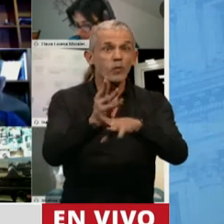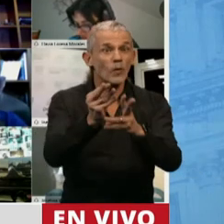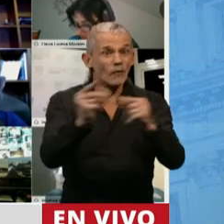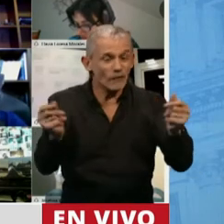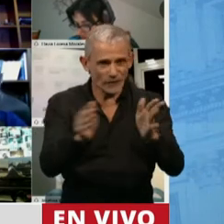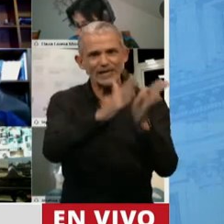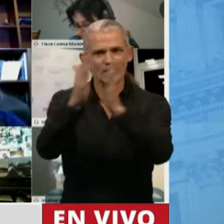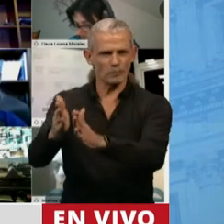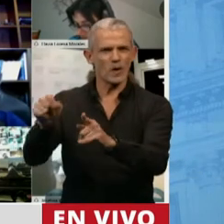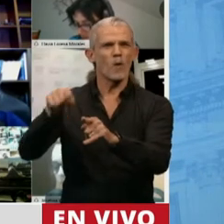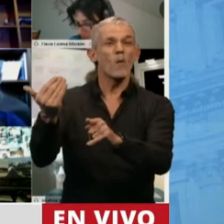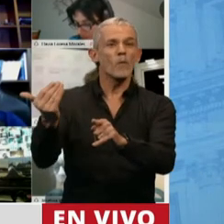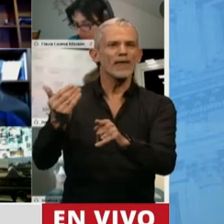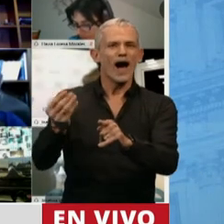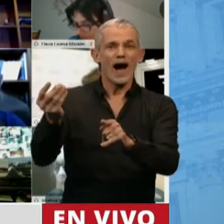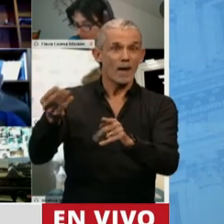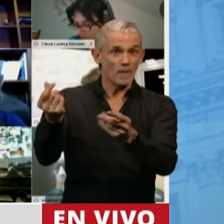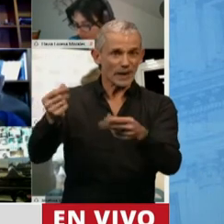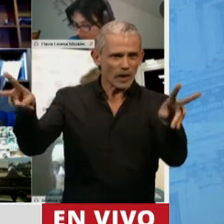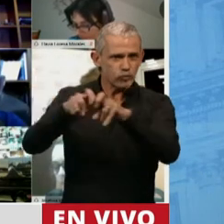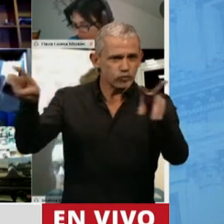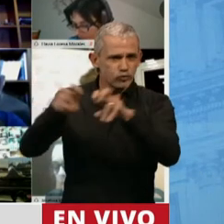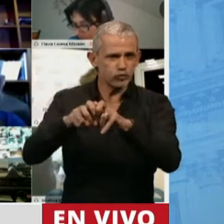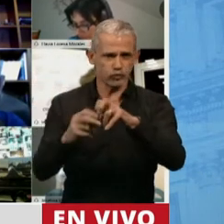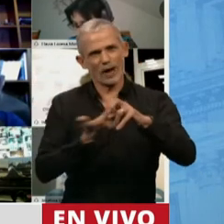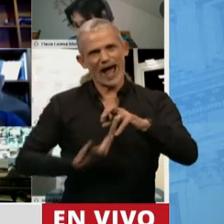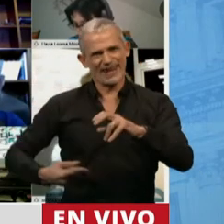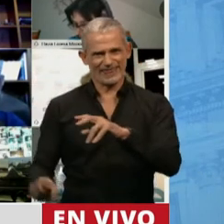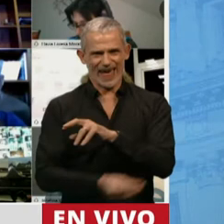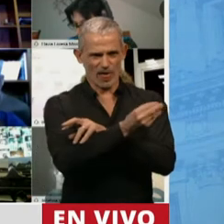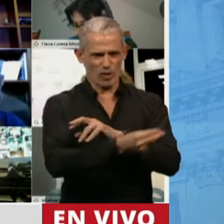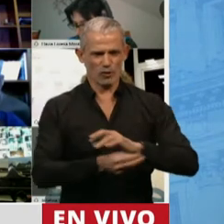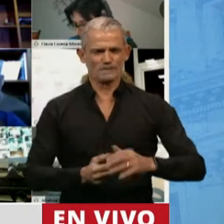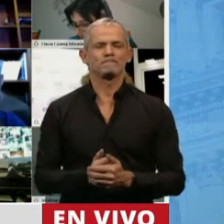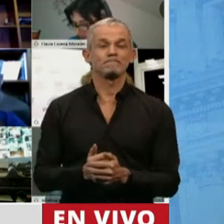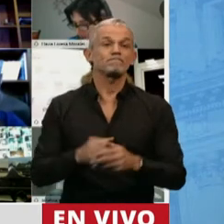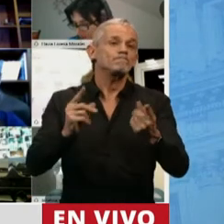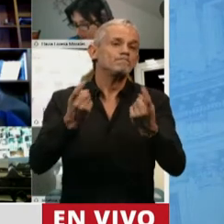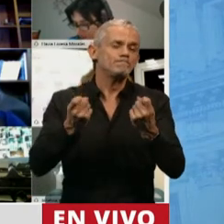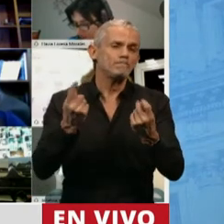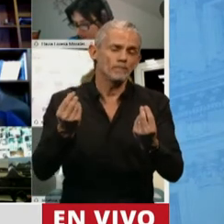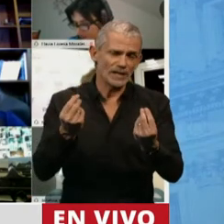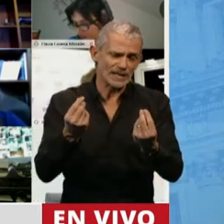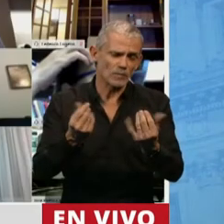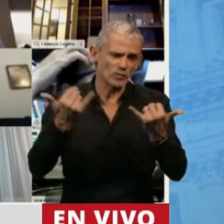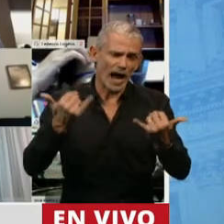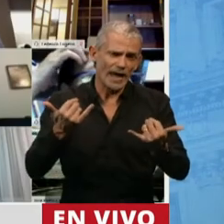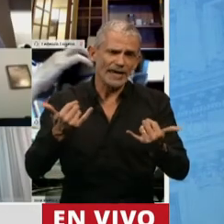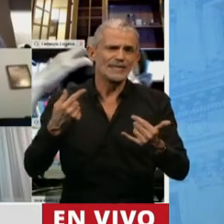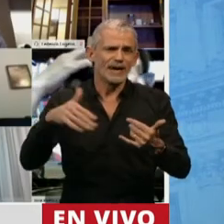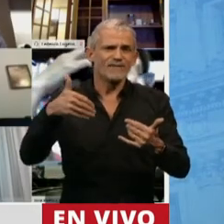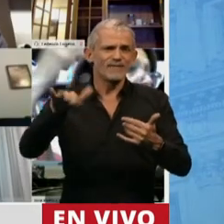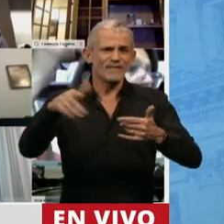se pueda asegurar rápidos ingresos a las arcas del Estado. Necesitamos sin duda que se vaya